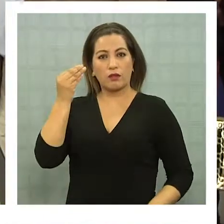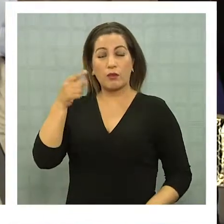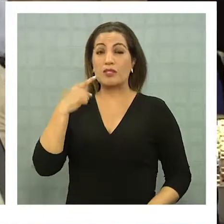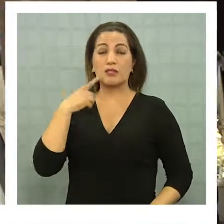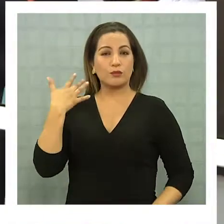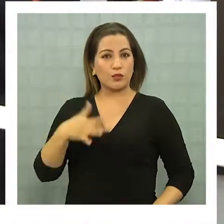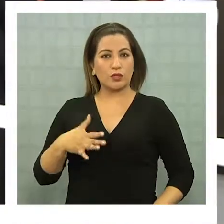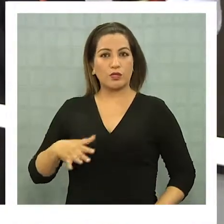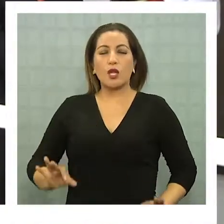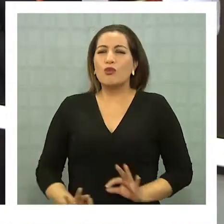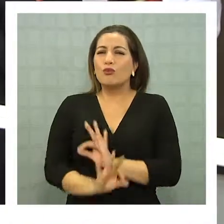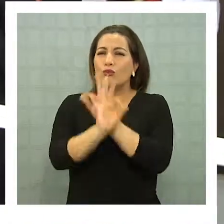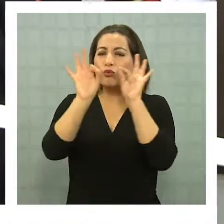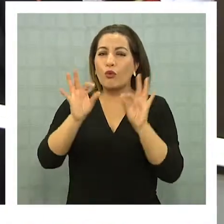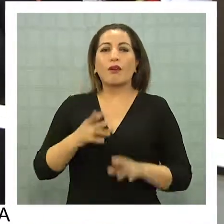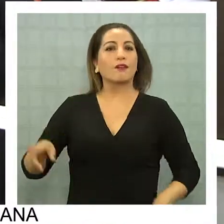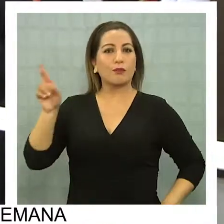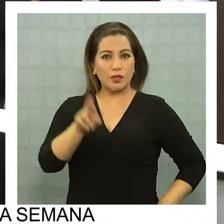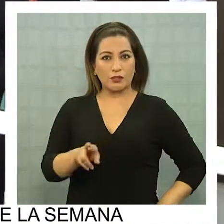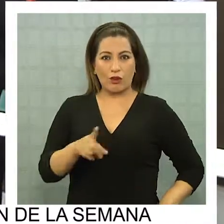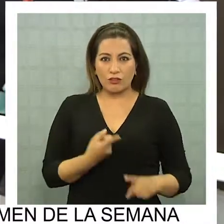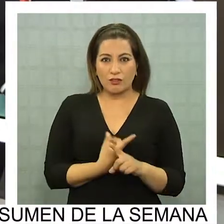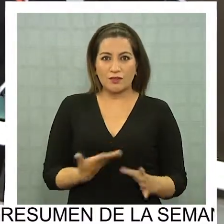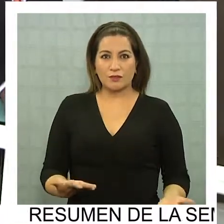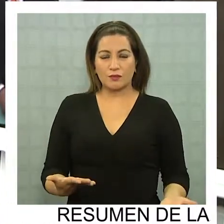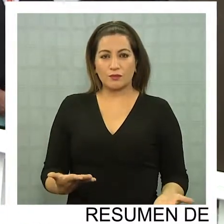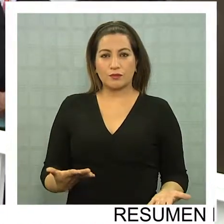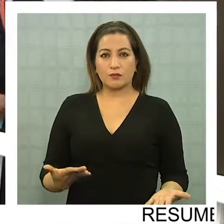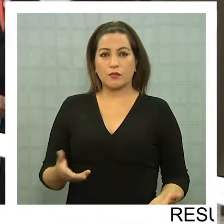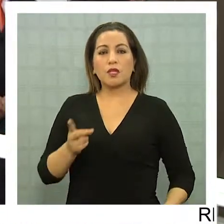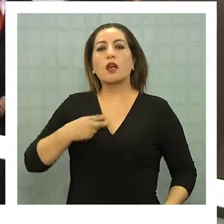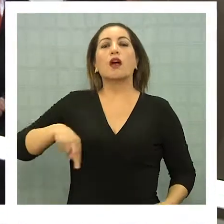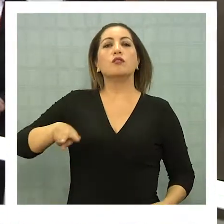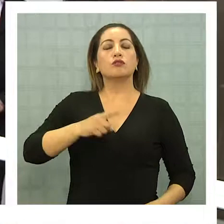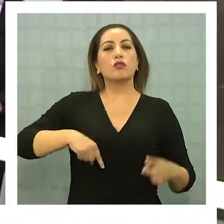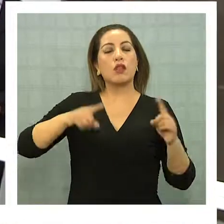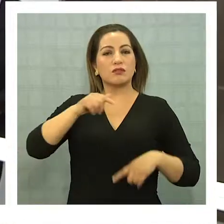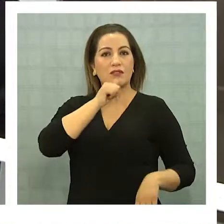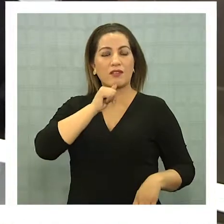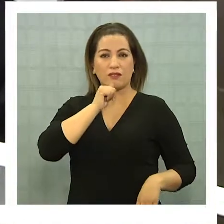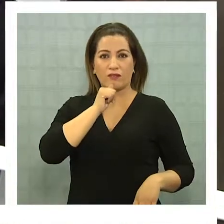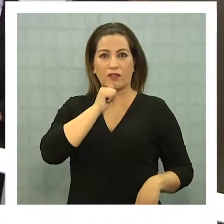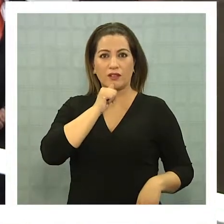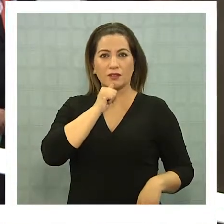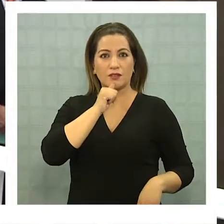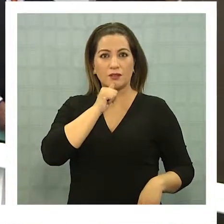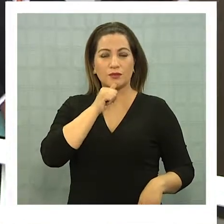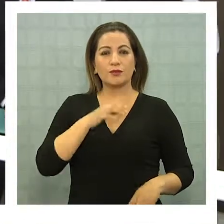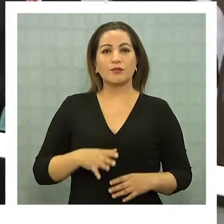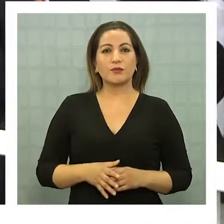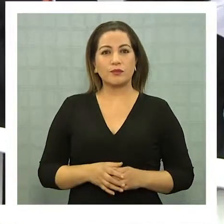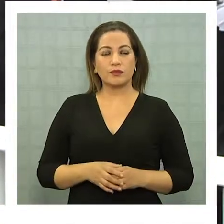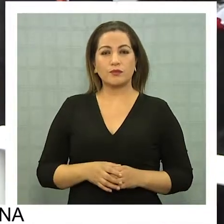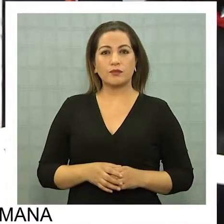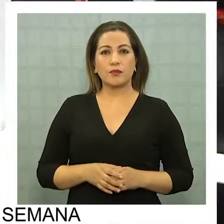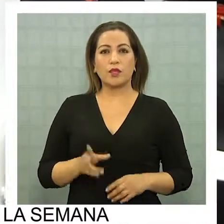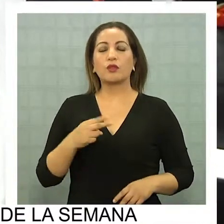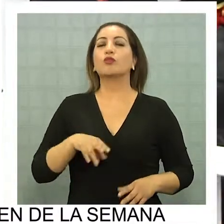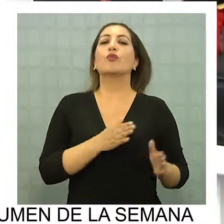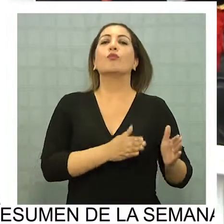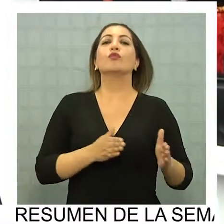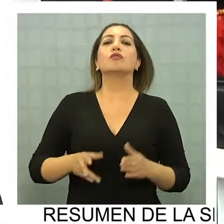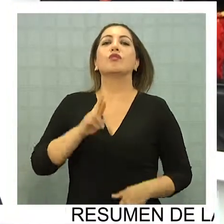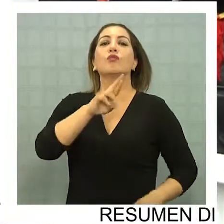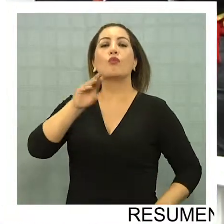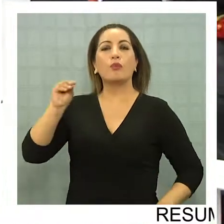fundamental es esto que nunca se vuelva a repetir. A nosotros las cosas que nos faltan acá, sin duda, son muchas. Estamos en un proceso de